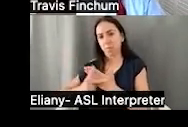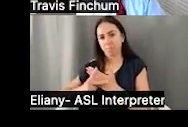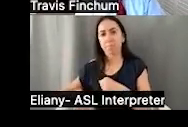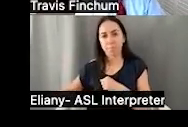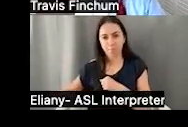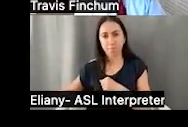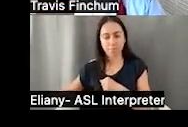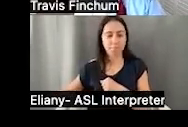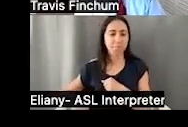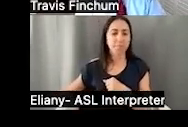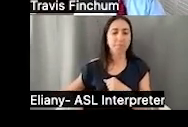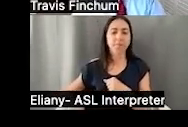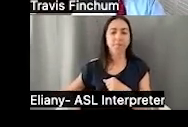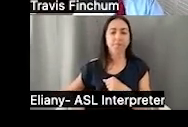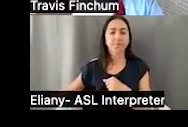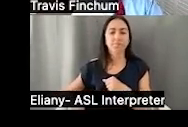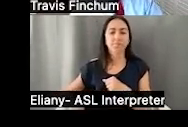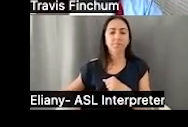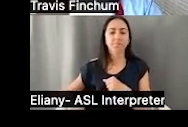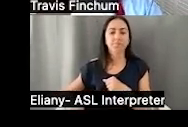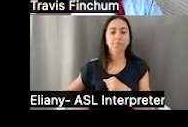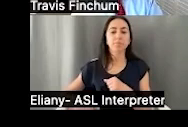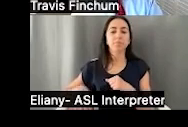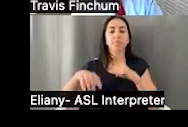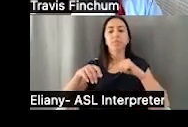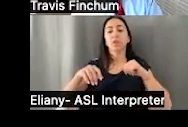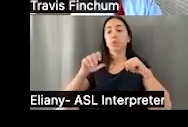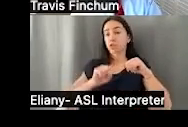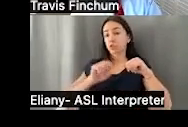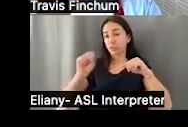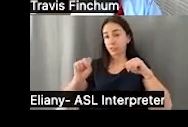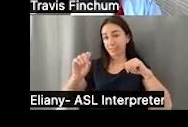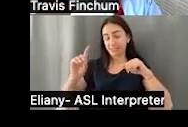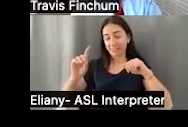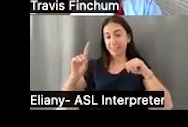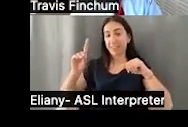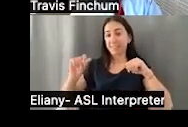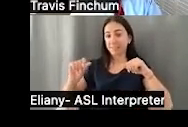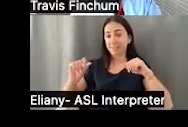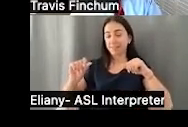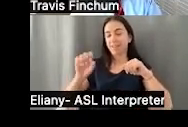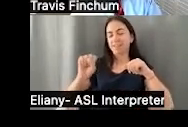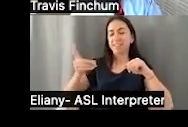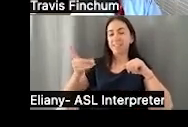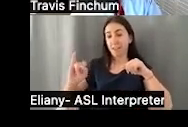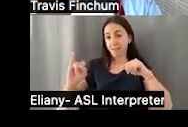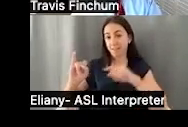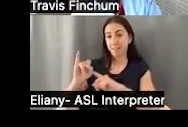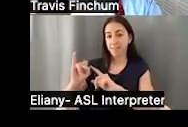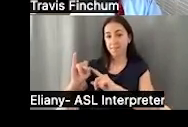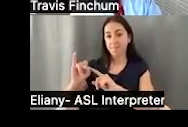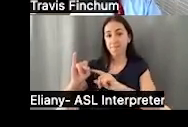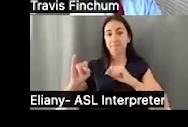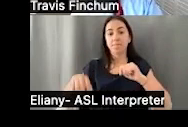beneficios de discapacidad para una persona adulta, hijo o hija.